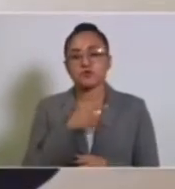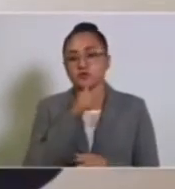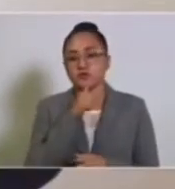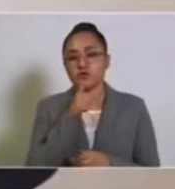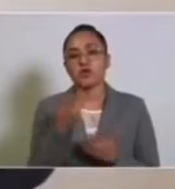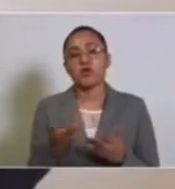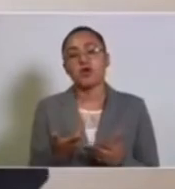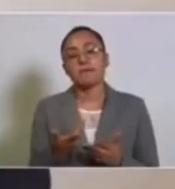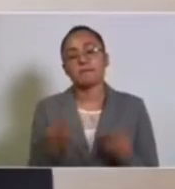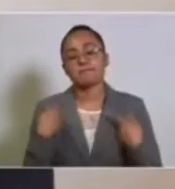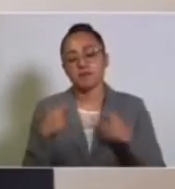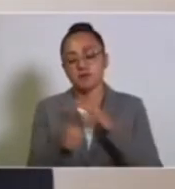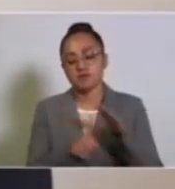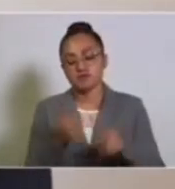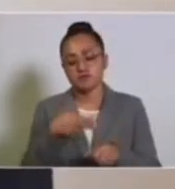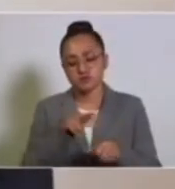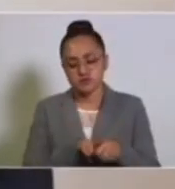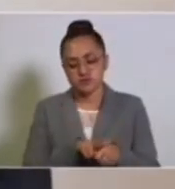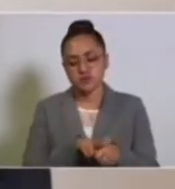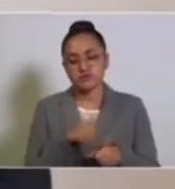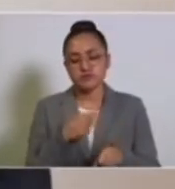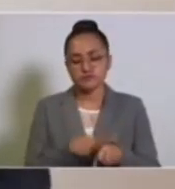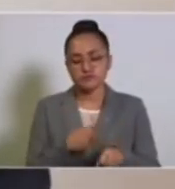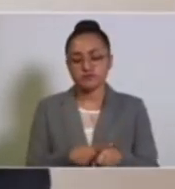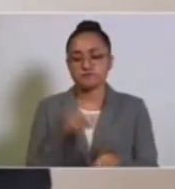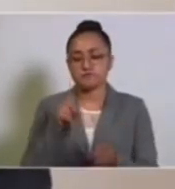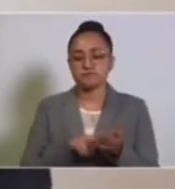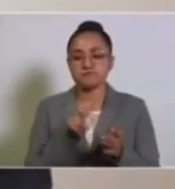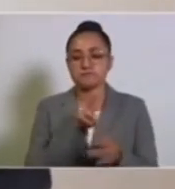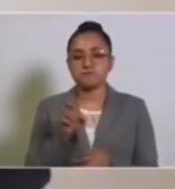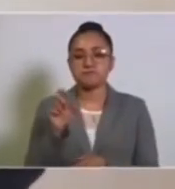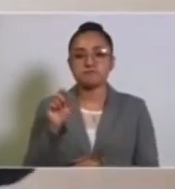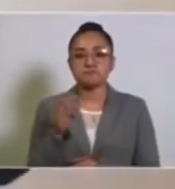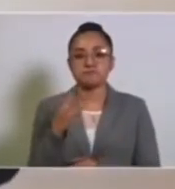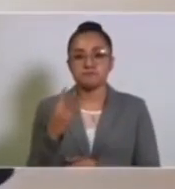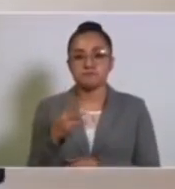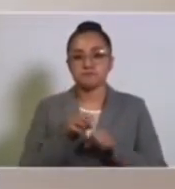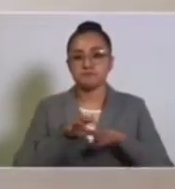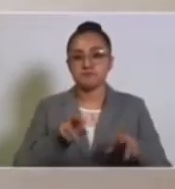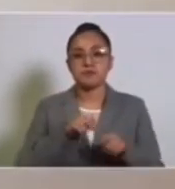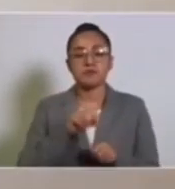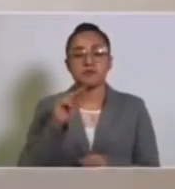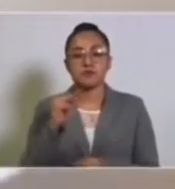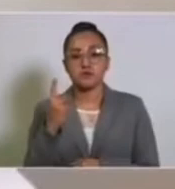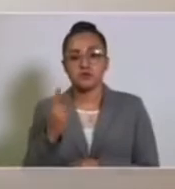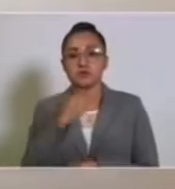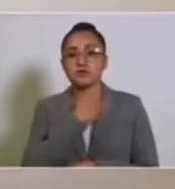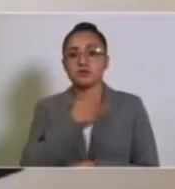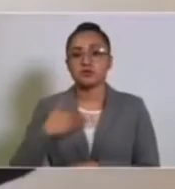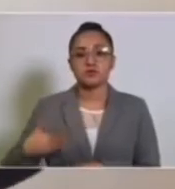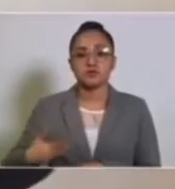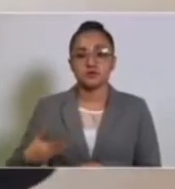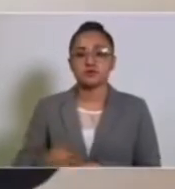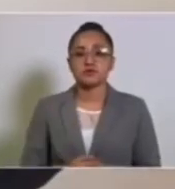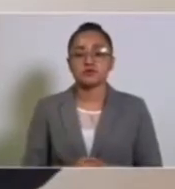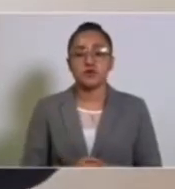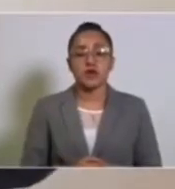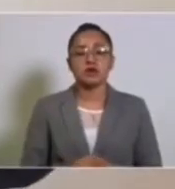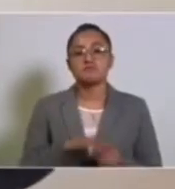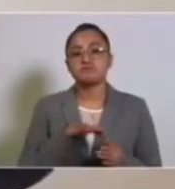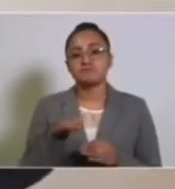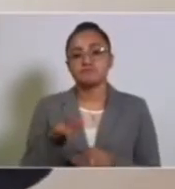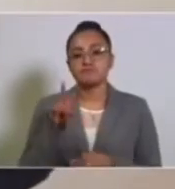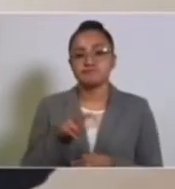activos ambulatorios y hospitalizados, 1,223 distribuidos en 81 municipios. En lo que